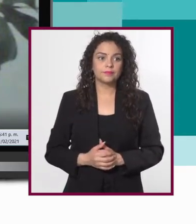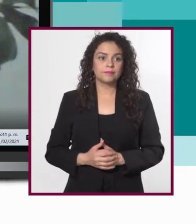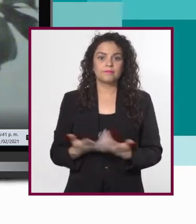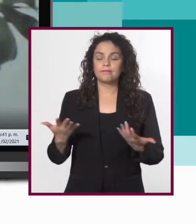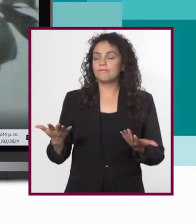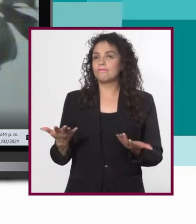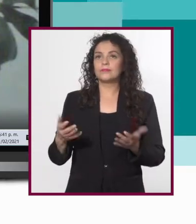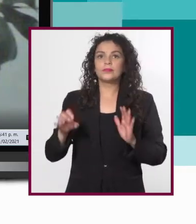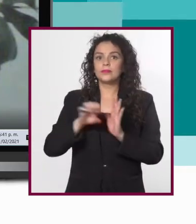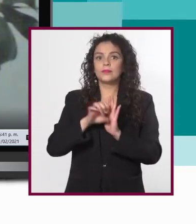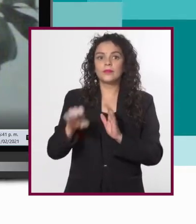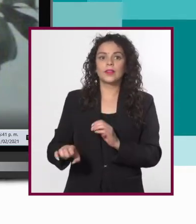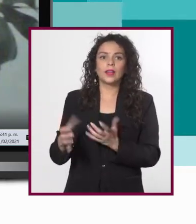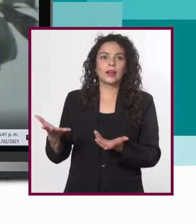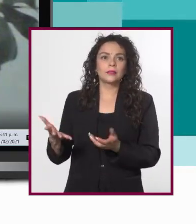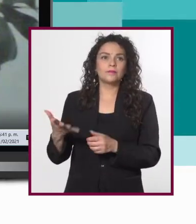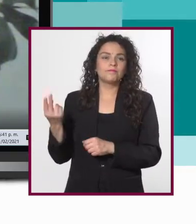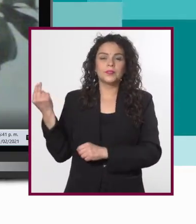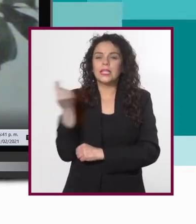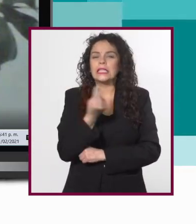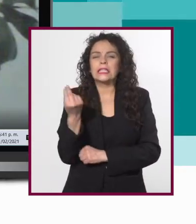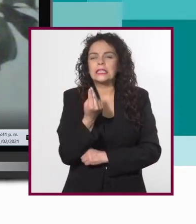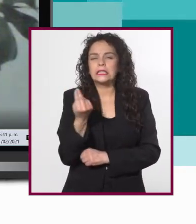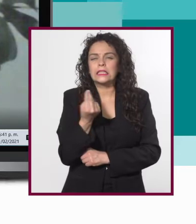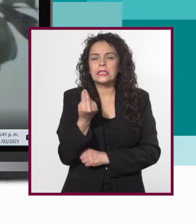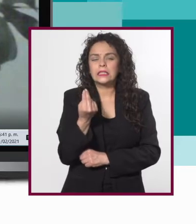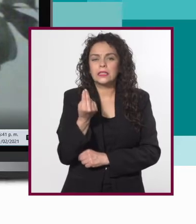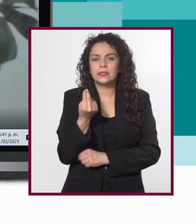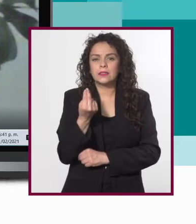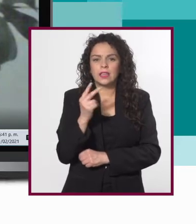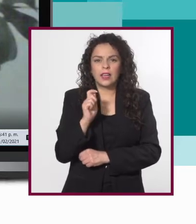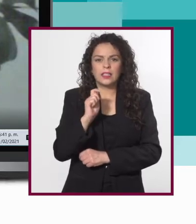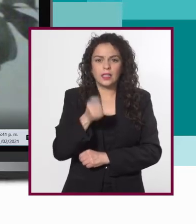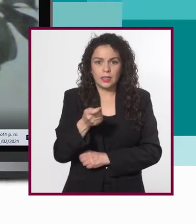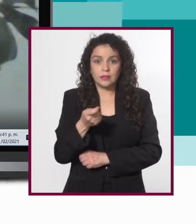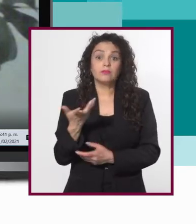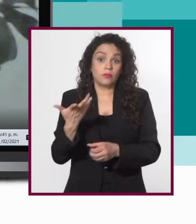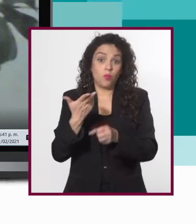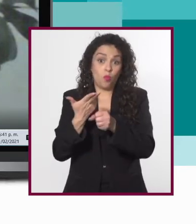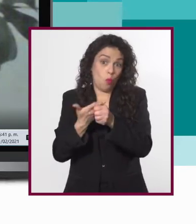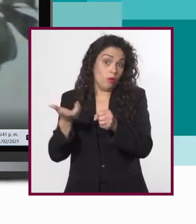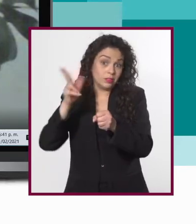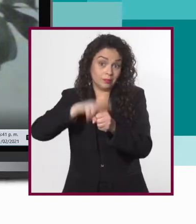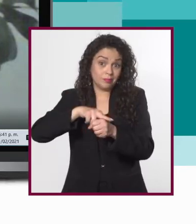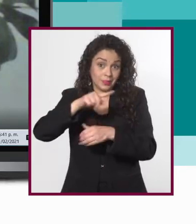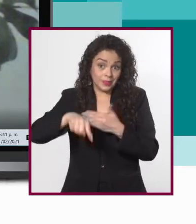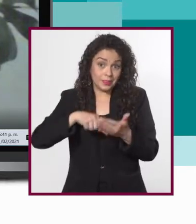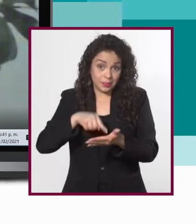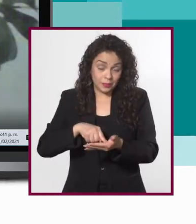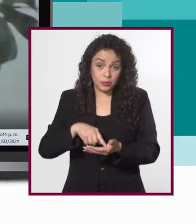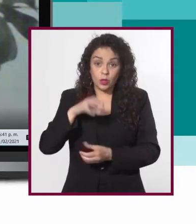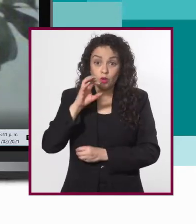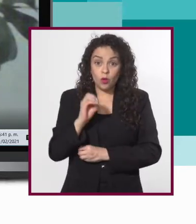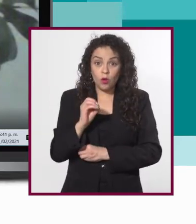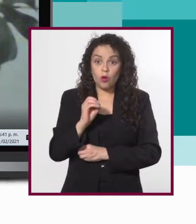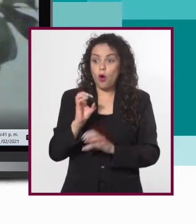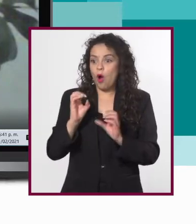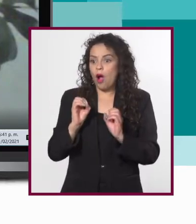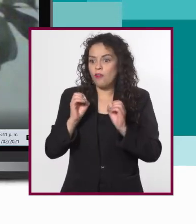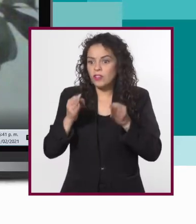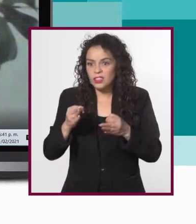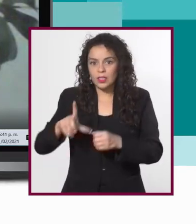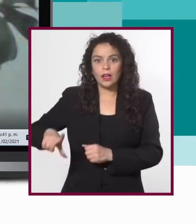En el medio ambiente, por ejemplo, algo que se necesitaría en los hospitales, en las